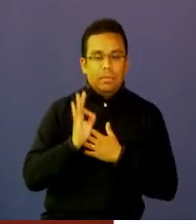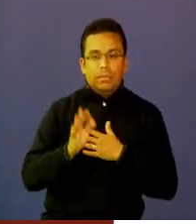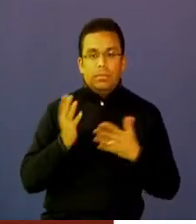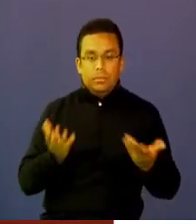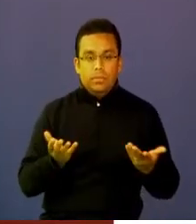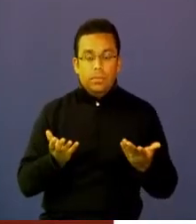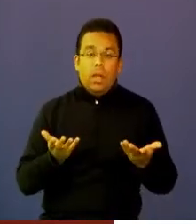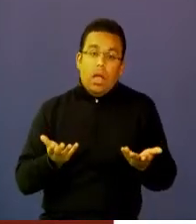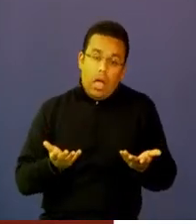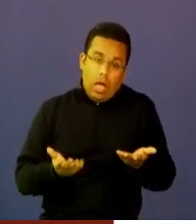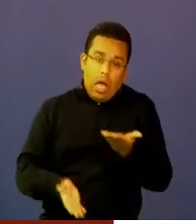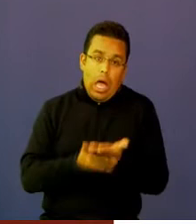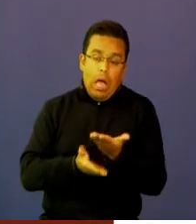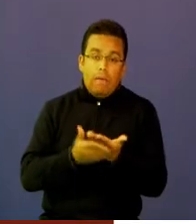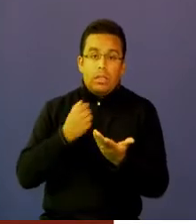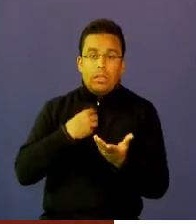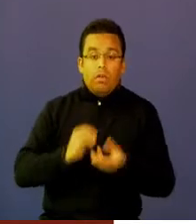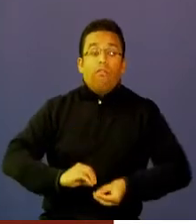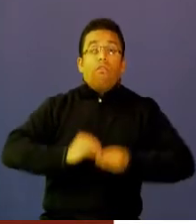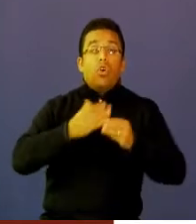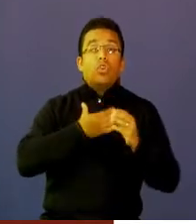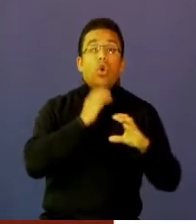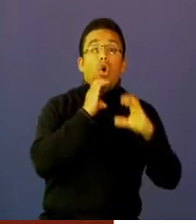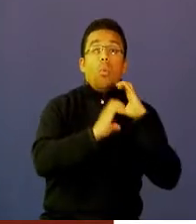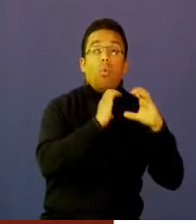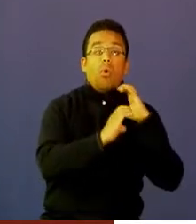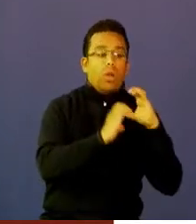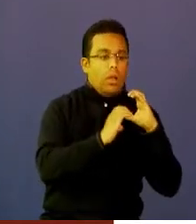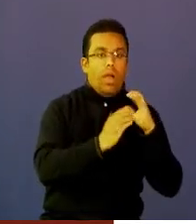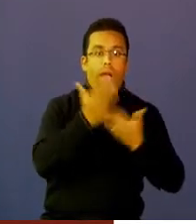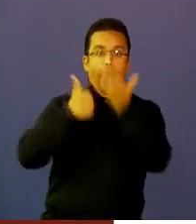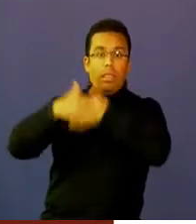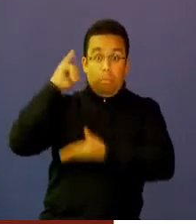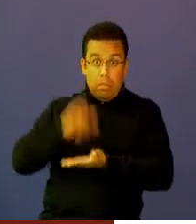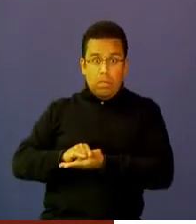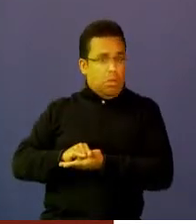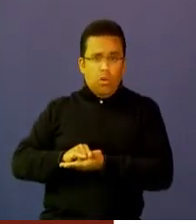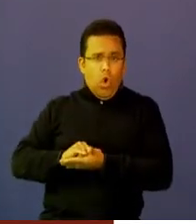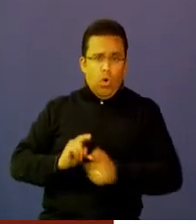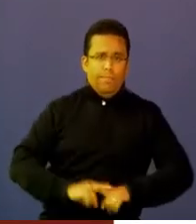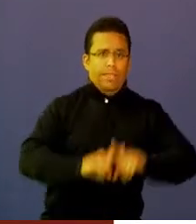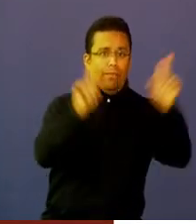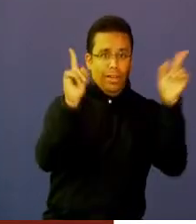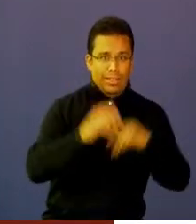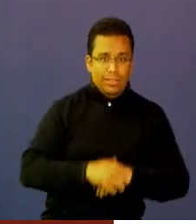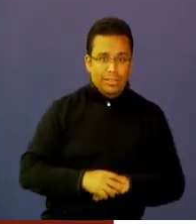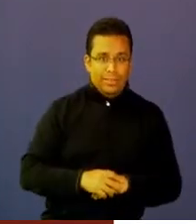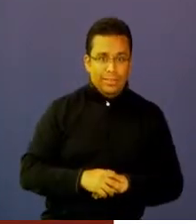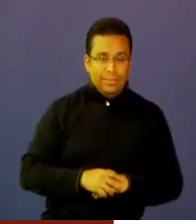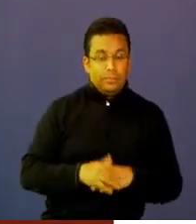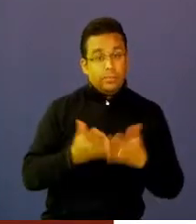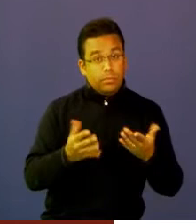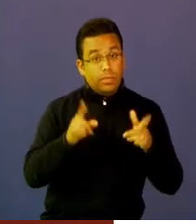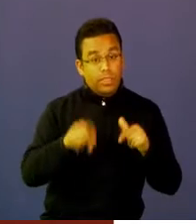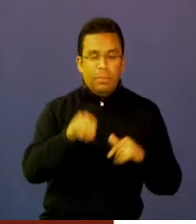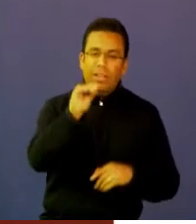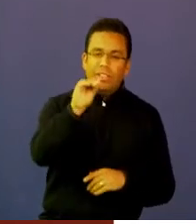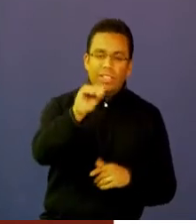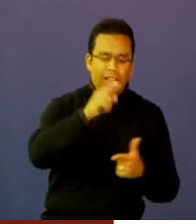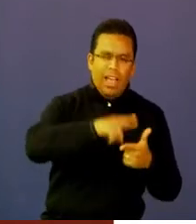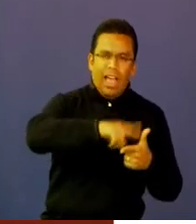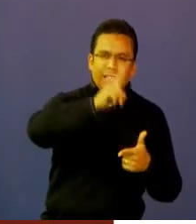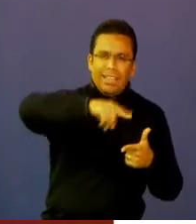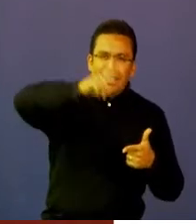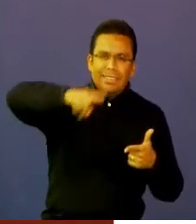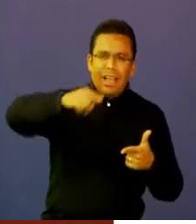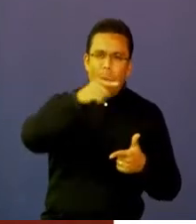la forma de comunicarnos definitivamente ha cambiado. quiero indicar que hay estadísticas muy divertidas. Por lo menos